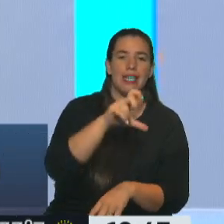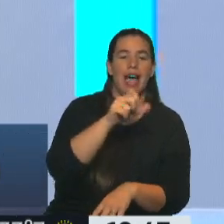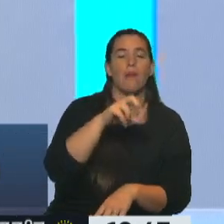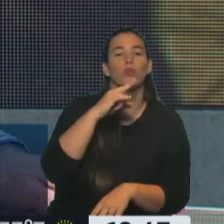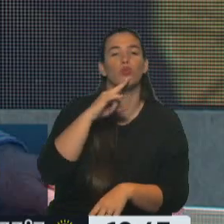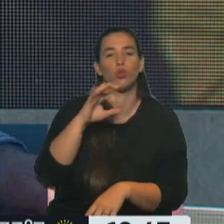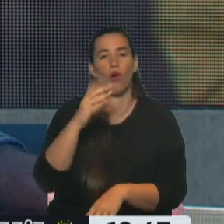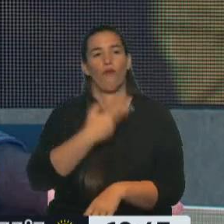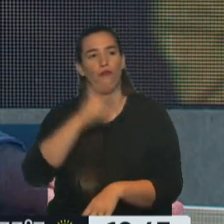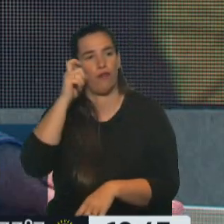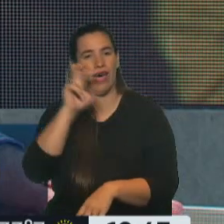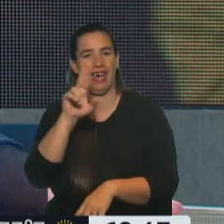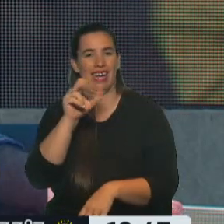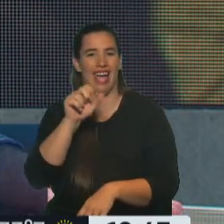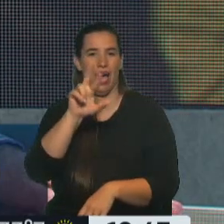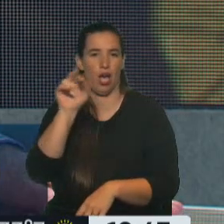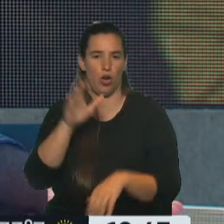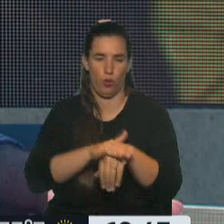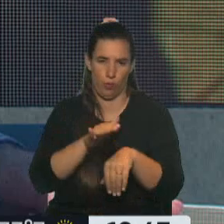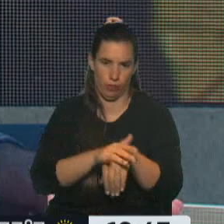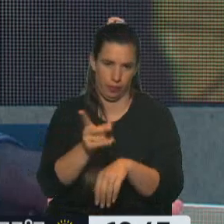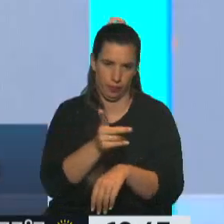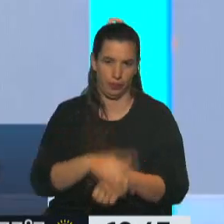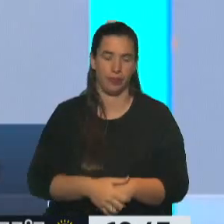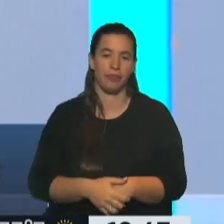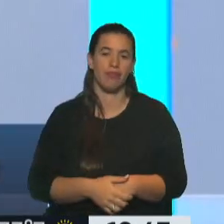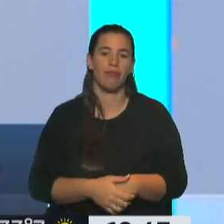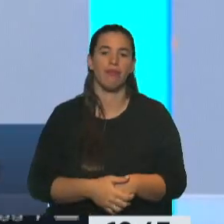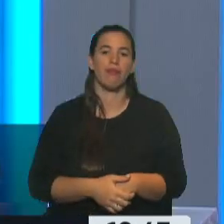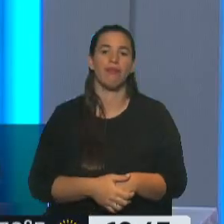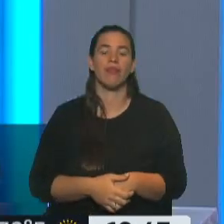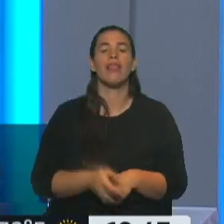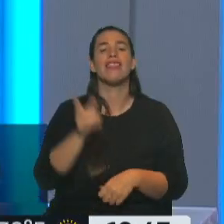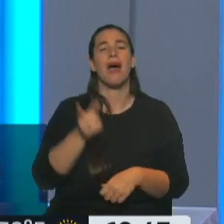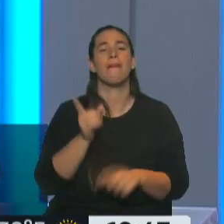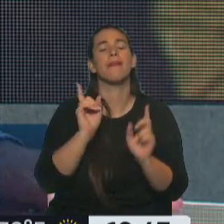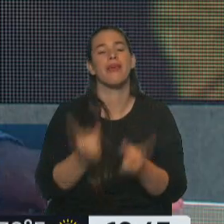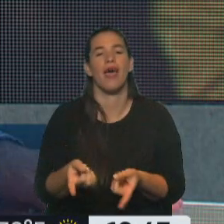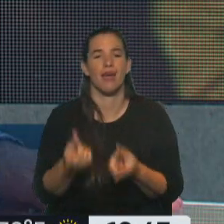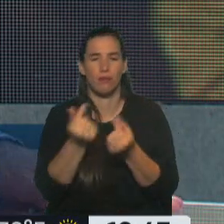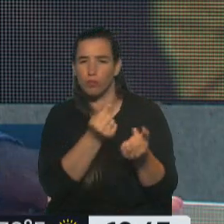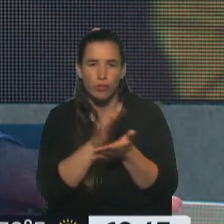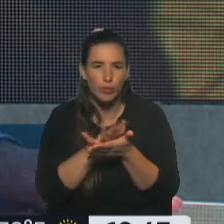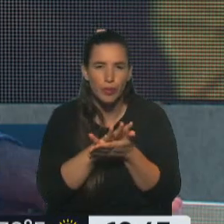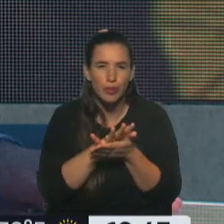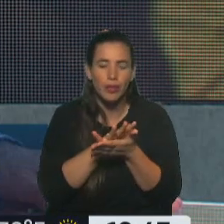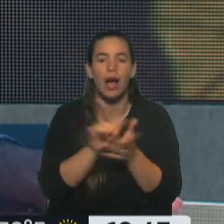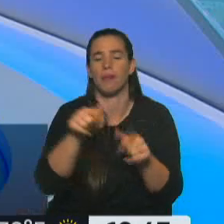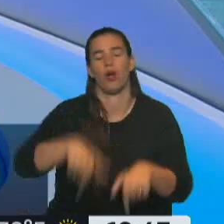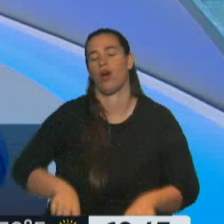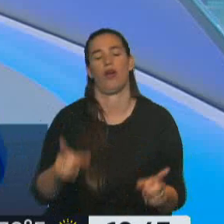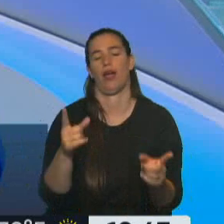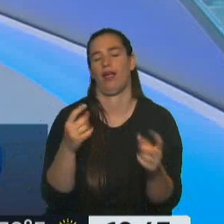mientras ustedes siguen haciendo los deberes. Sí. Hay una ley de blanqueo. Hay un blanqueo nuevo también. Pero ahora tengo que mandar síntesis. Ah,